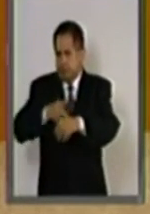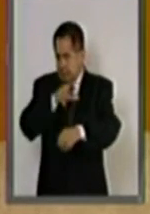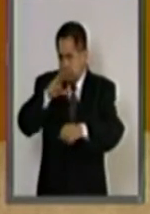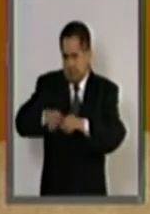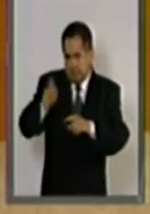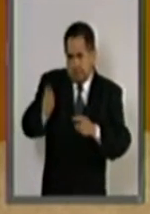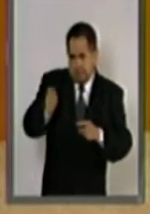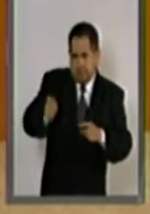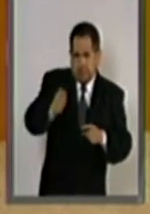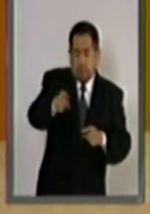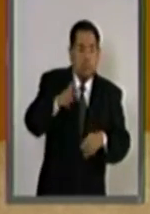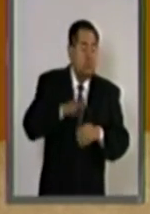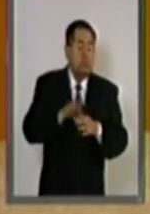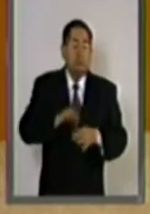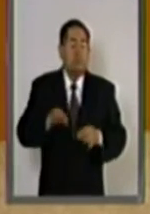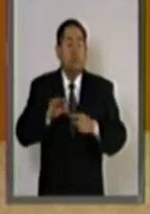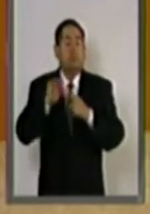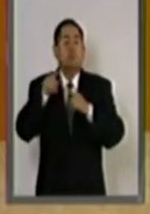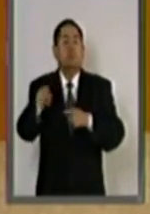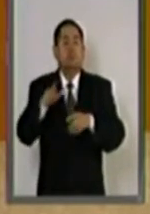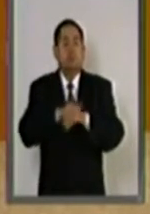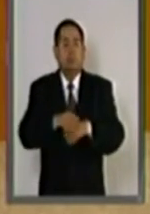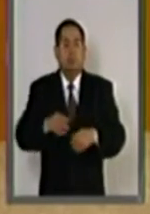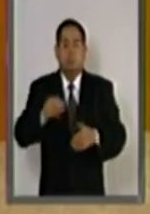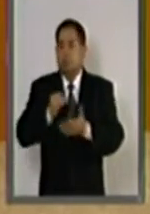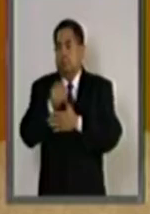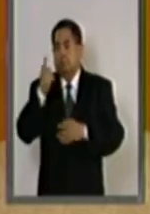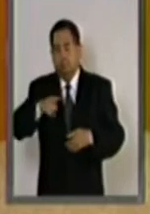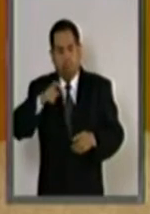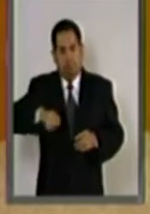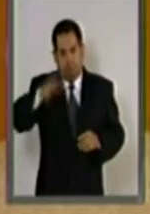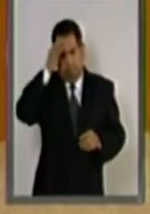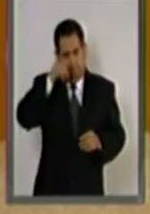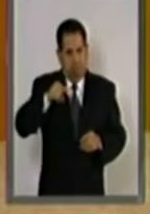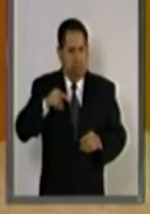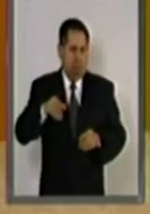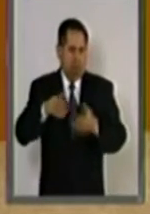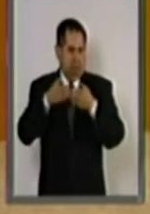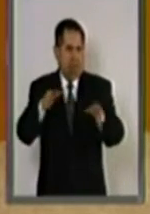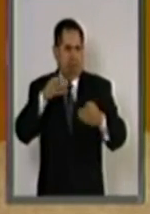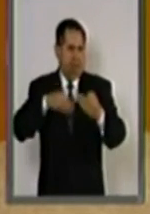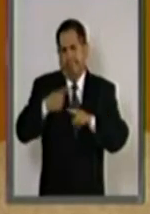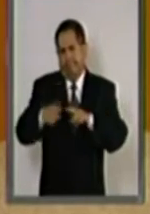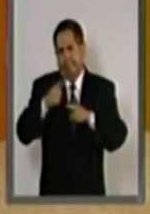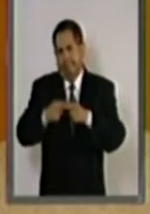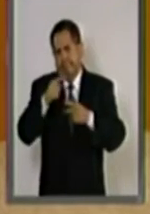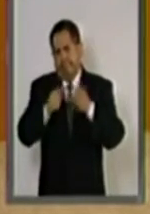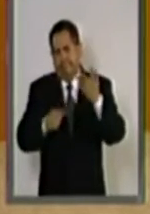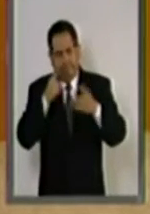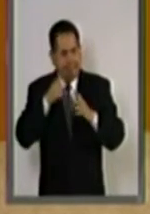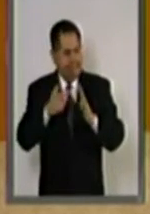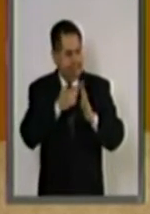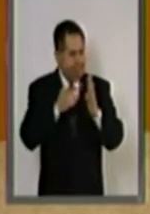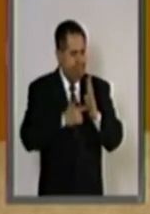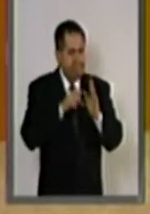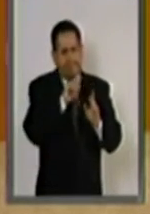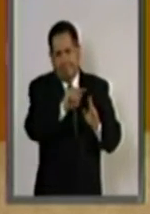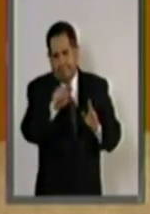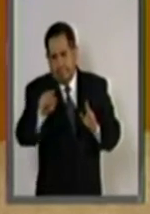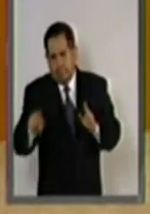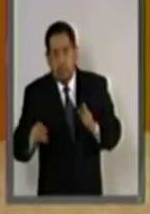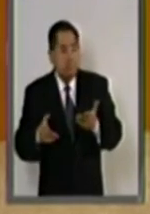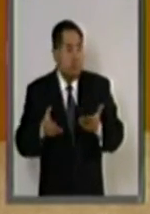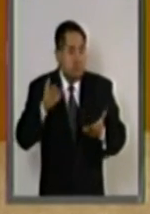entre los que destacan los decretos y acuerdos de carácter general, diversos reglamentos cuando